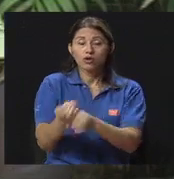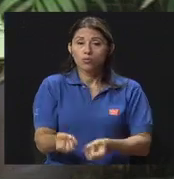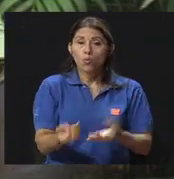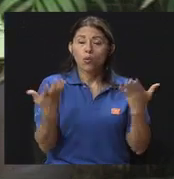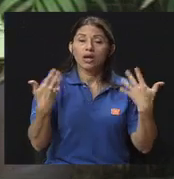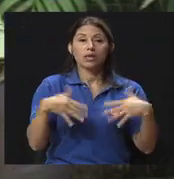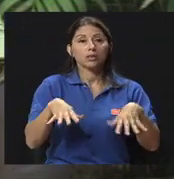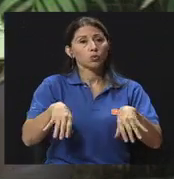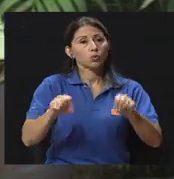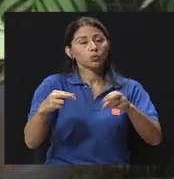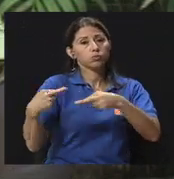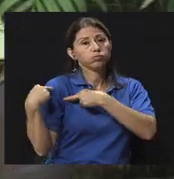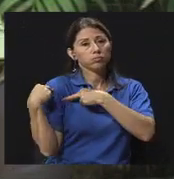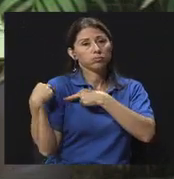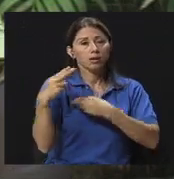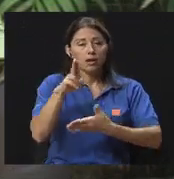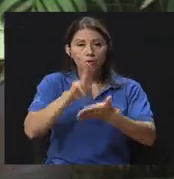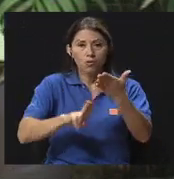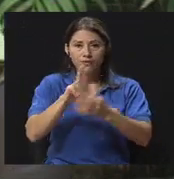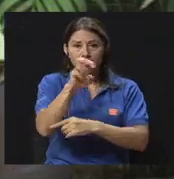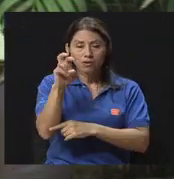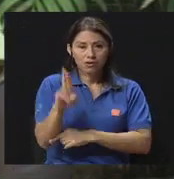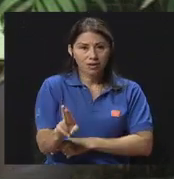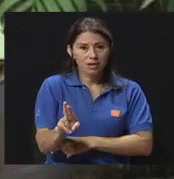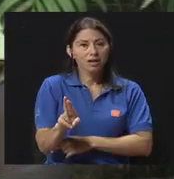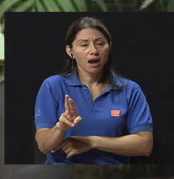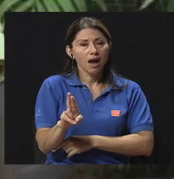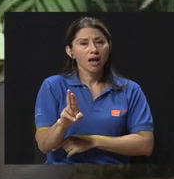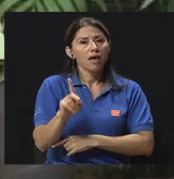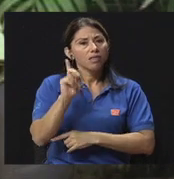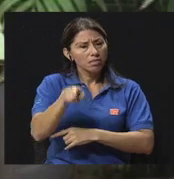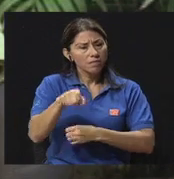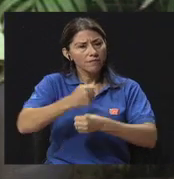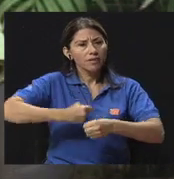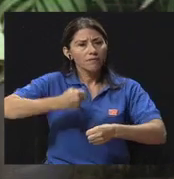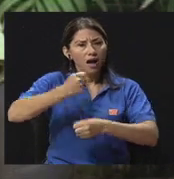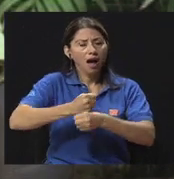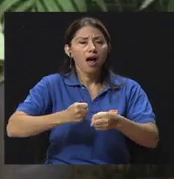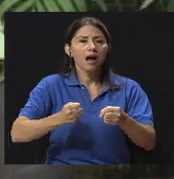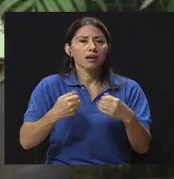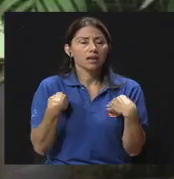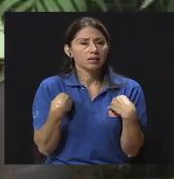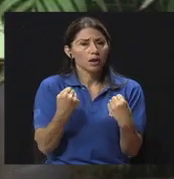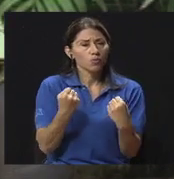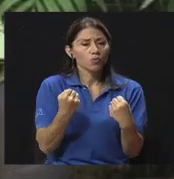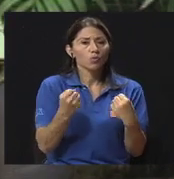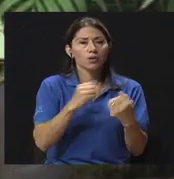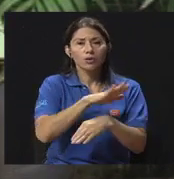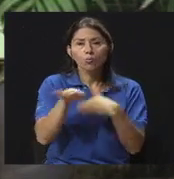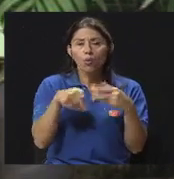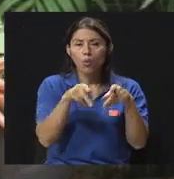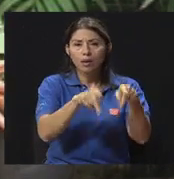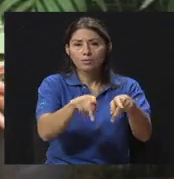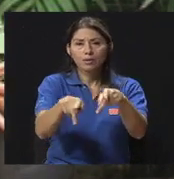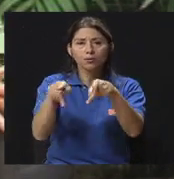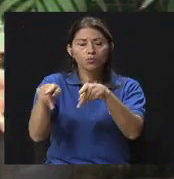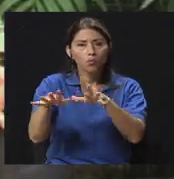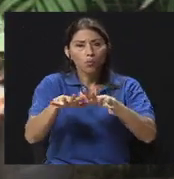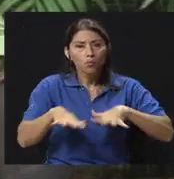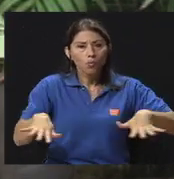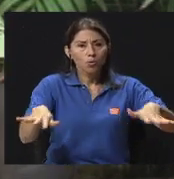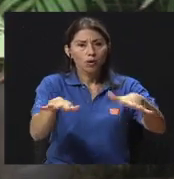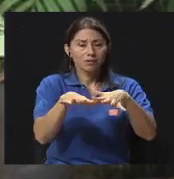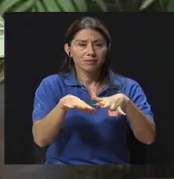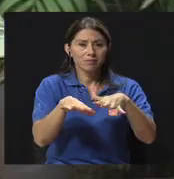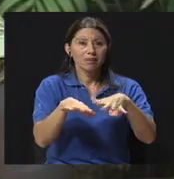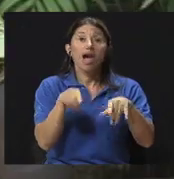responsabilidad. La Universidad de Costa Rica está llamada a trabajar también en la salud de su comunidad universitaria y dentro de la salud, la